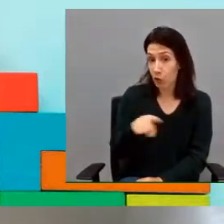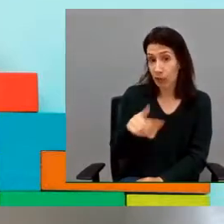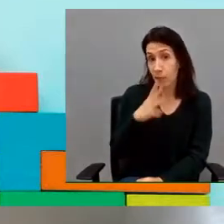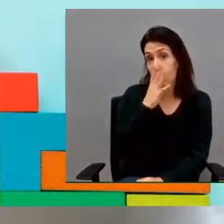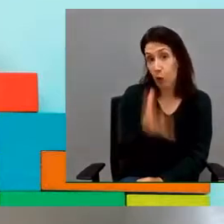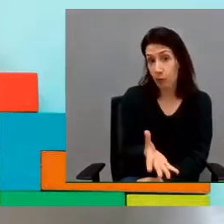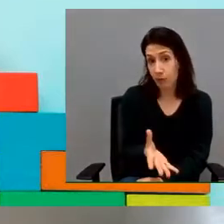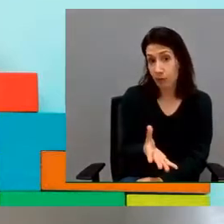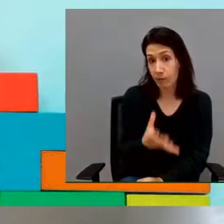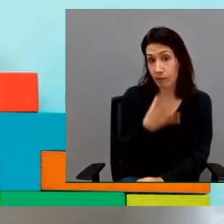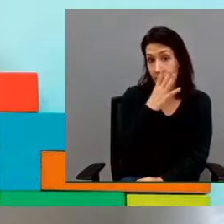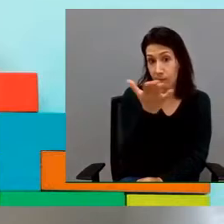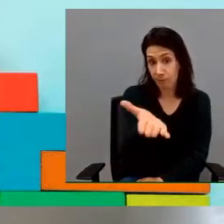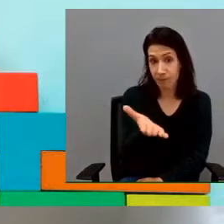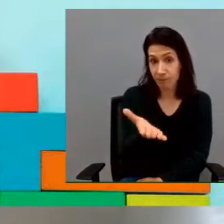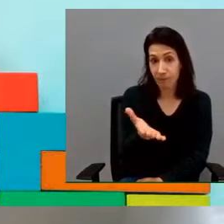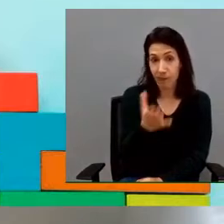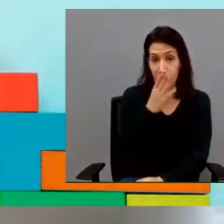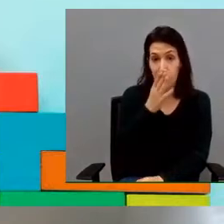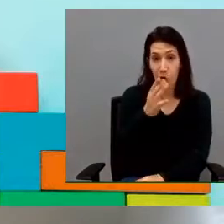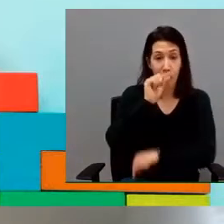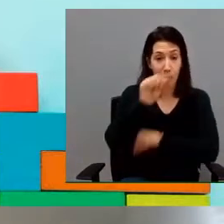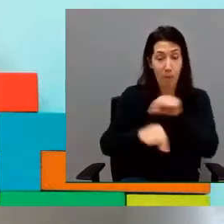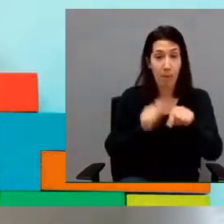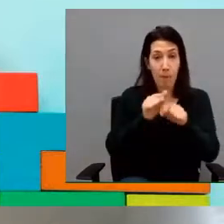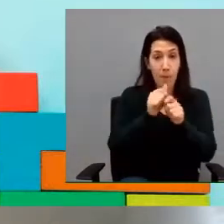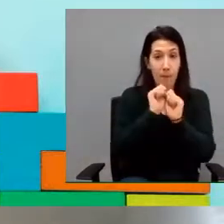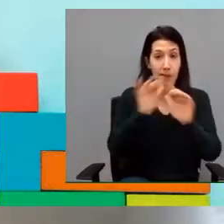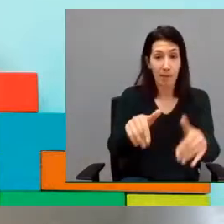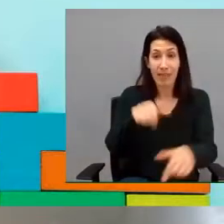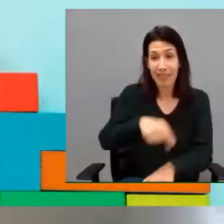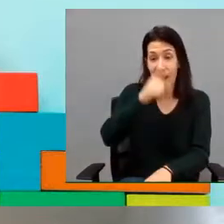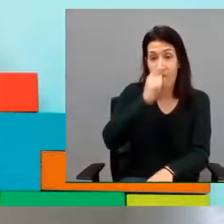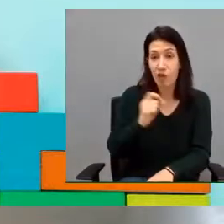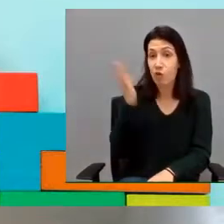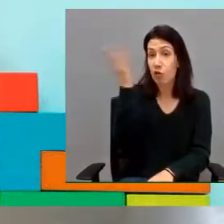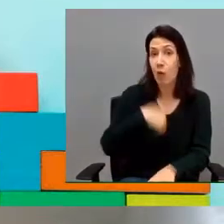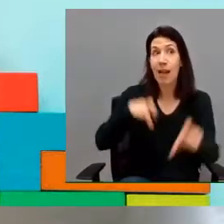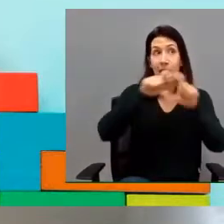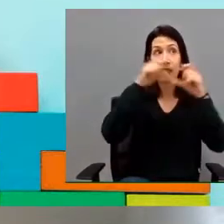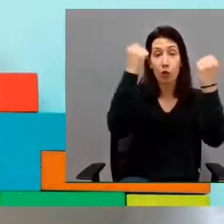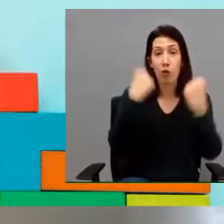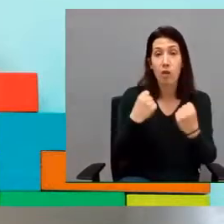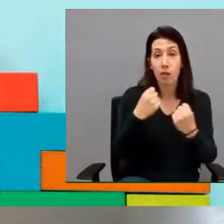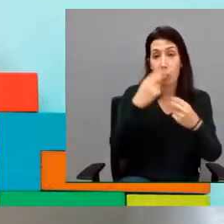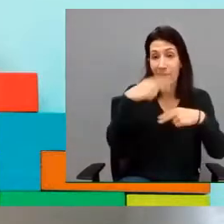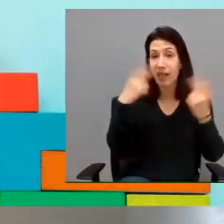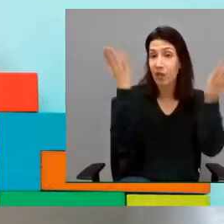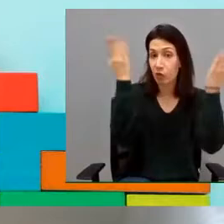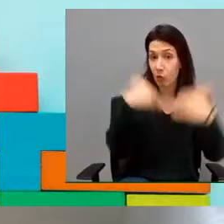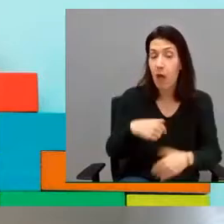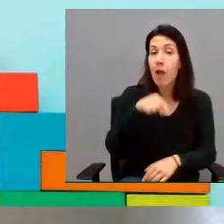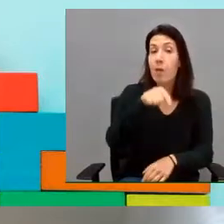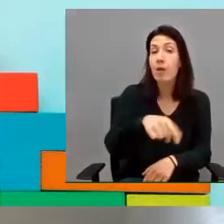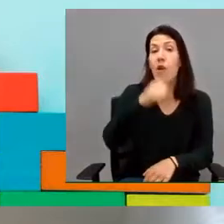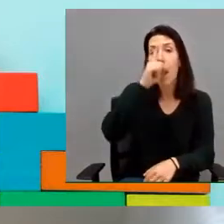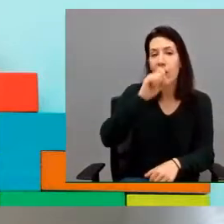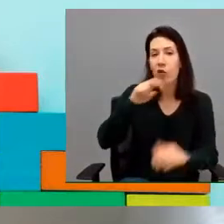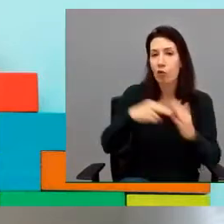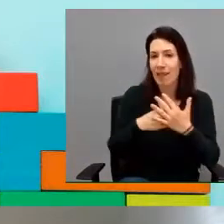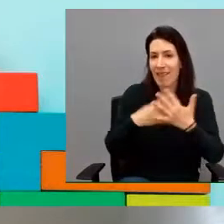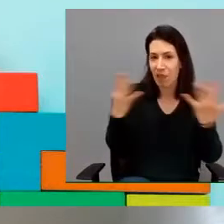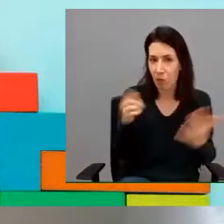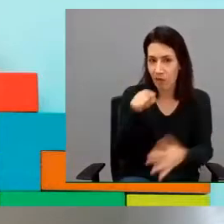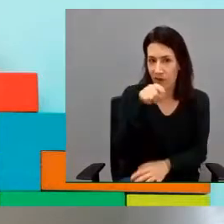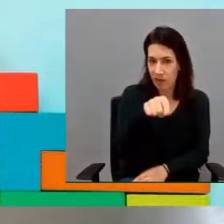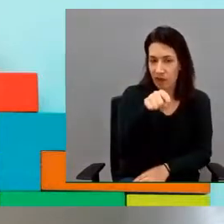la pandemia no tenemos registro de este año en instituciones públicas, pero sí que es del 2019, el